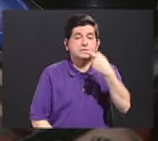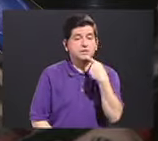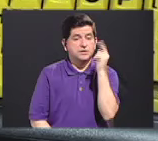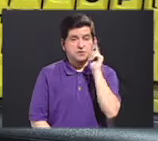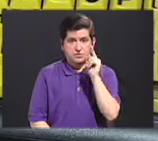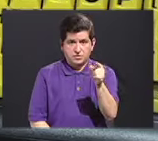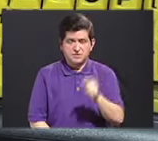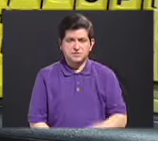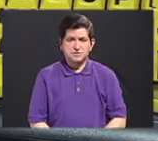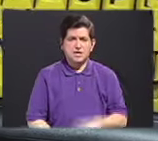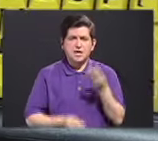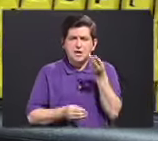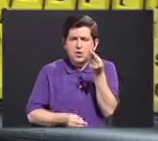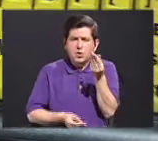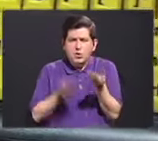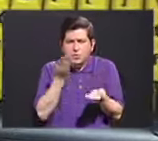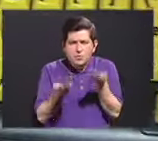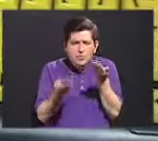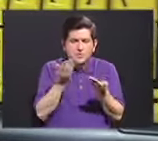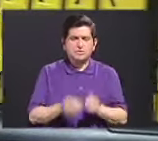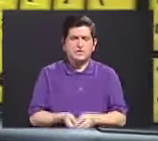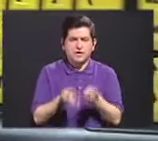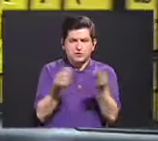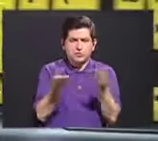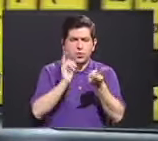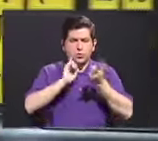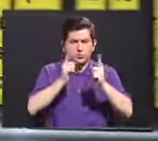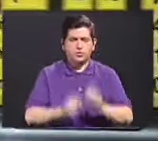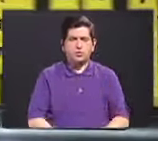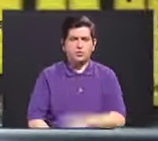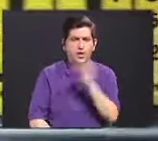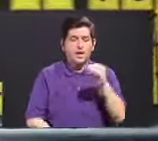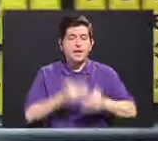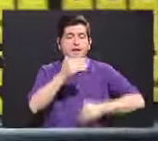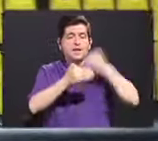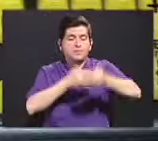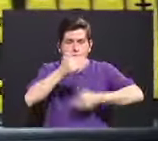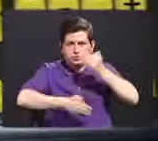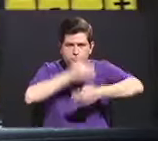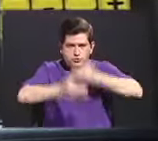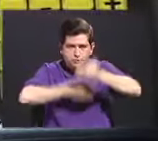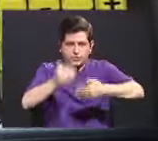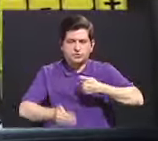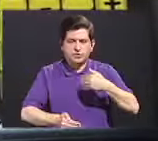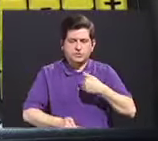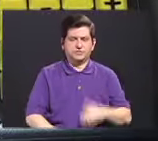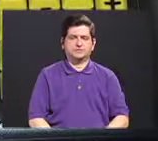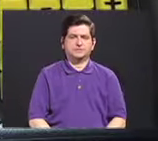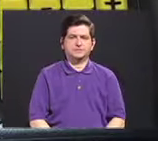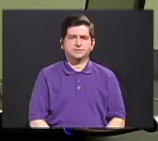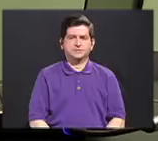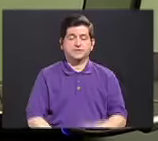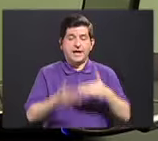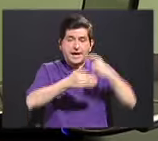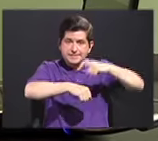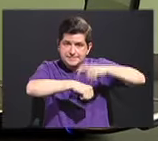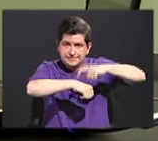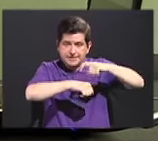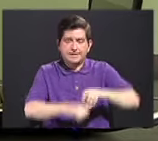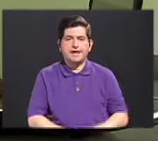recomienda cuál es el producto que este estudiante requiere y se orienta en el posterior proceso de consecución.